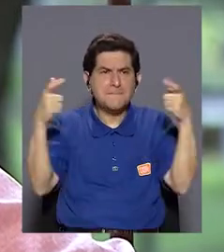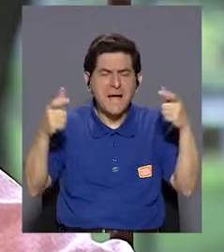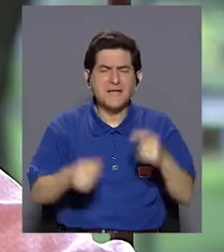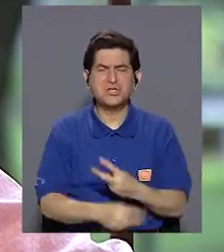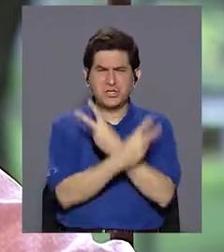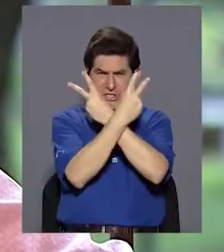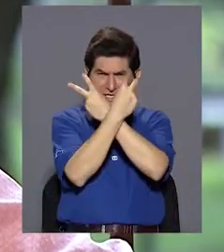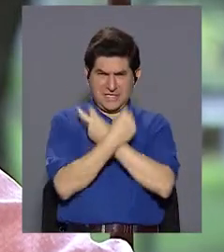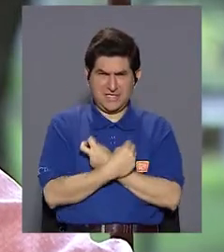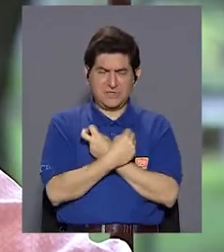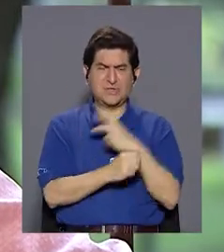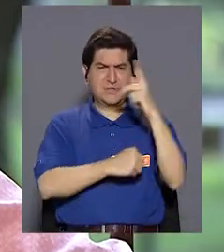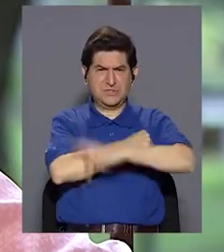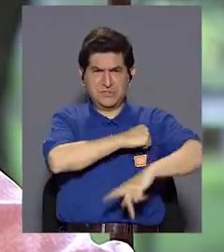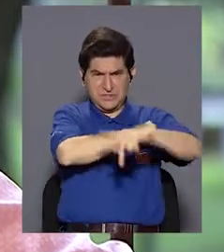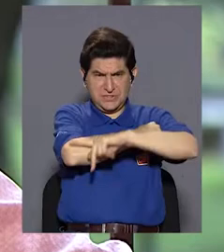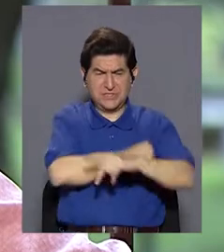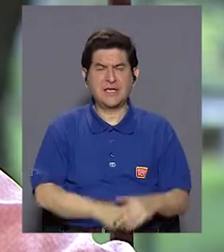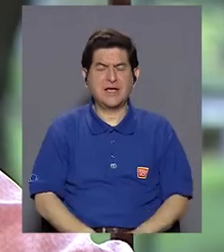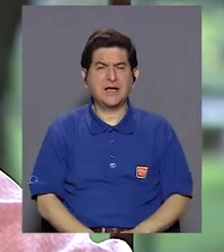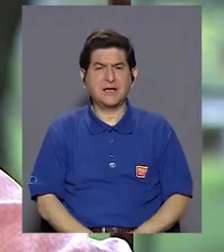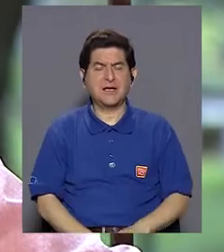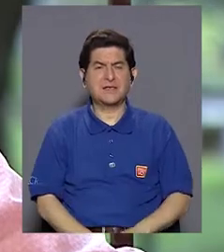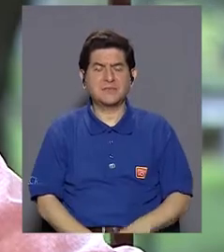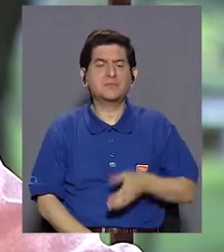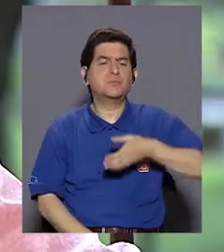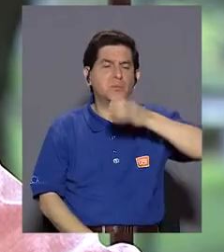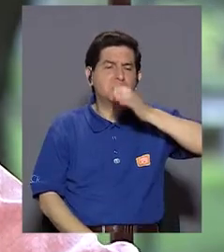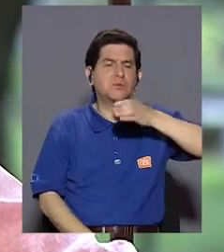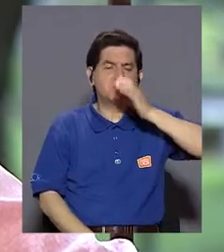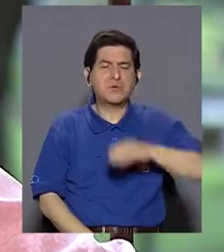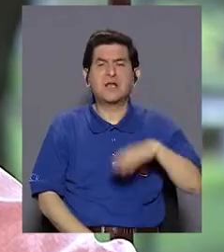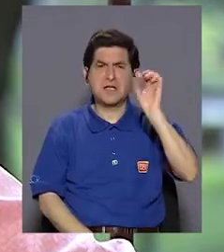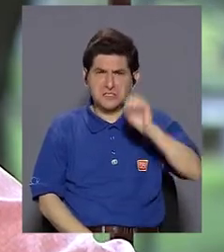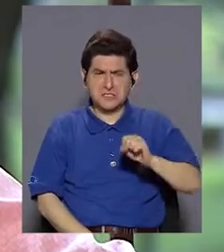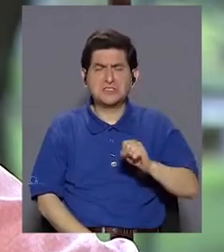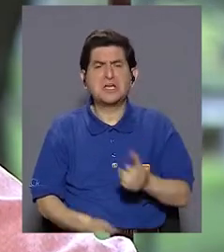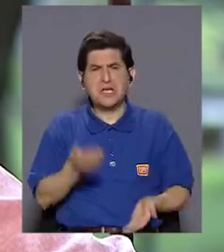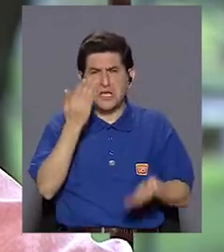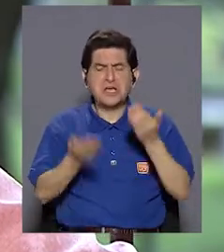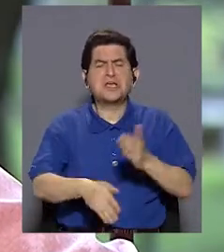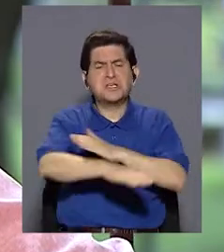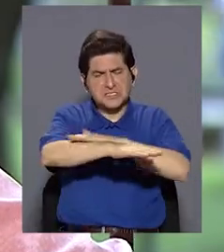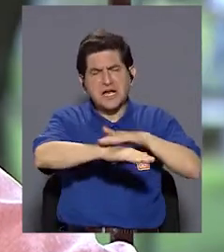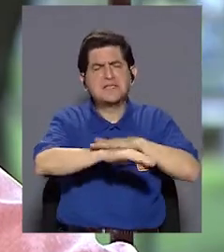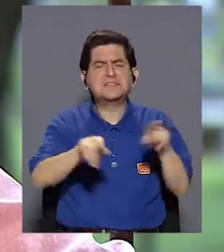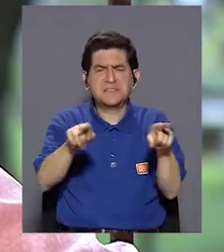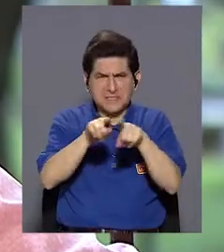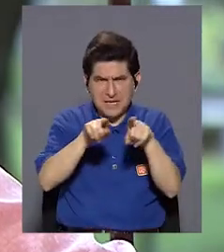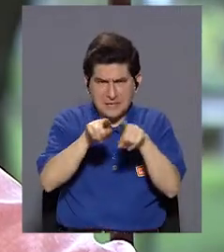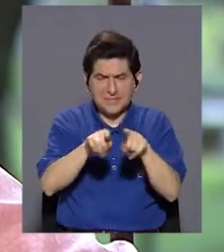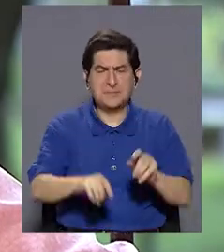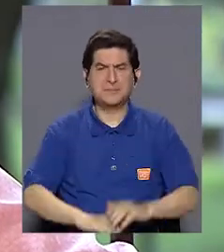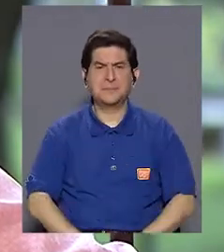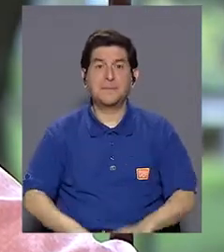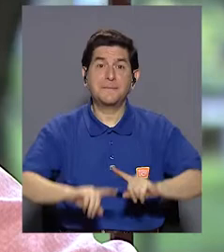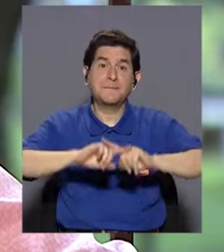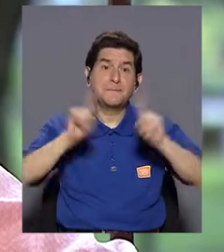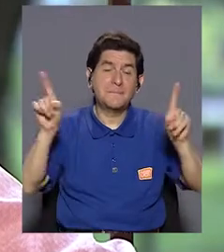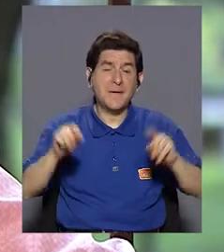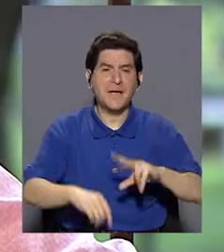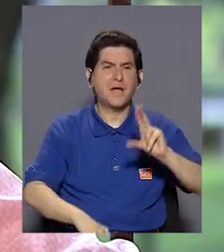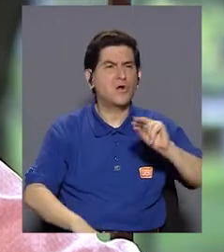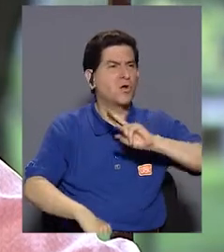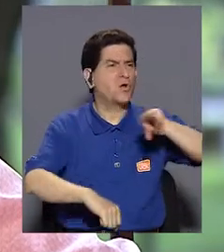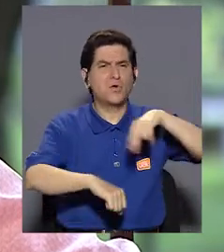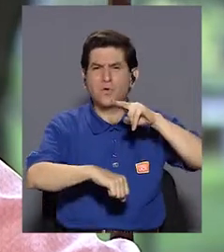de intoxicaciones que se dan en el país son por vía oral, y ciertamente se pueden dar por vía dérmica o por otras vías, sin